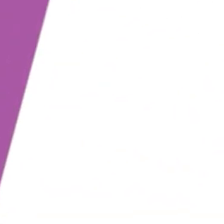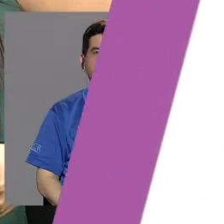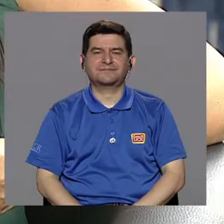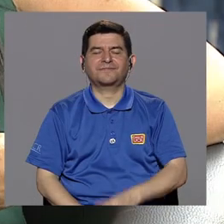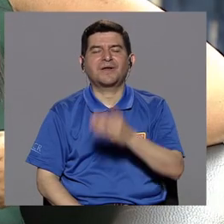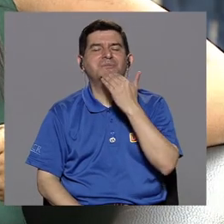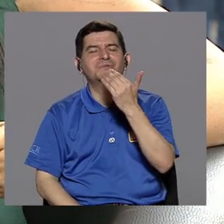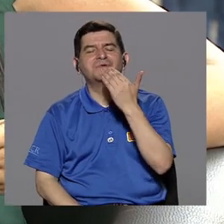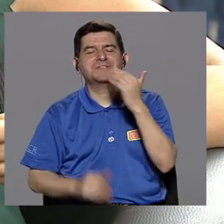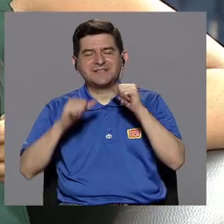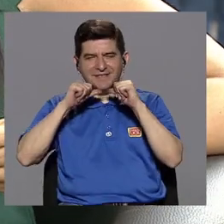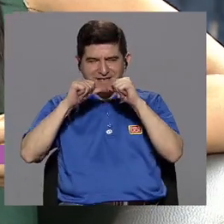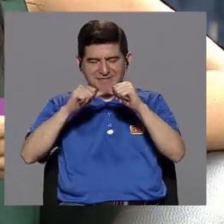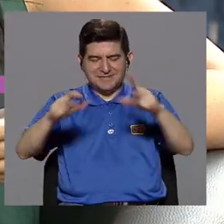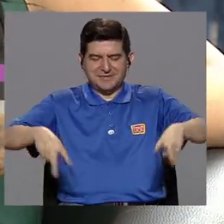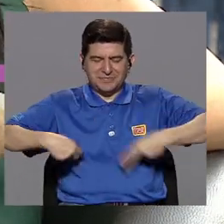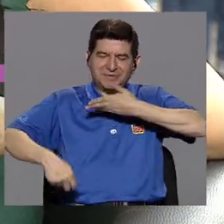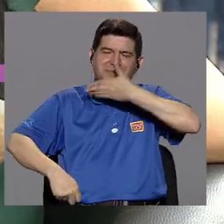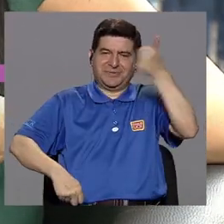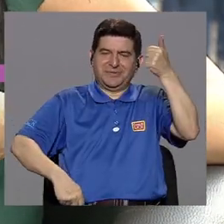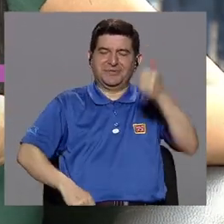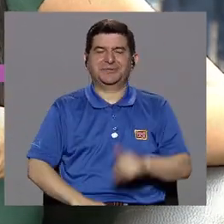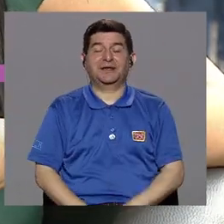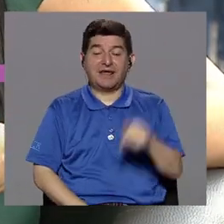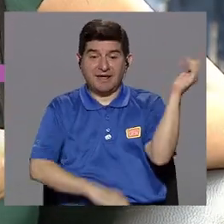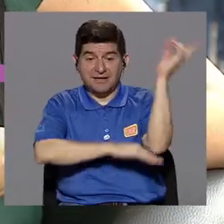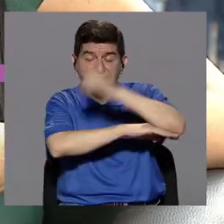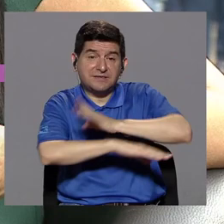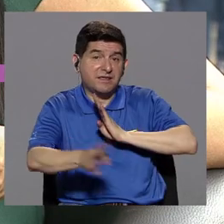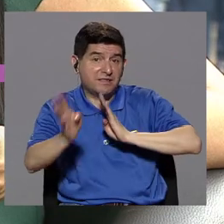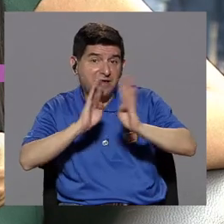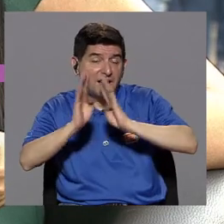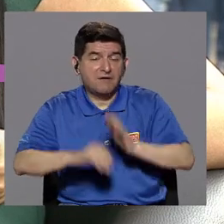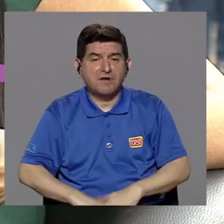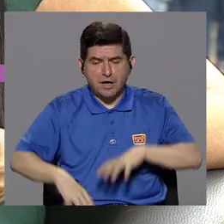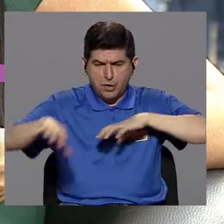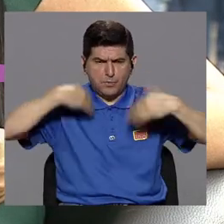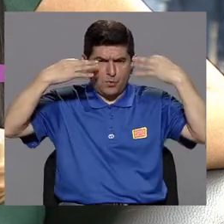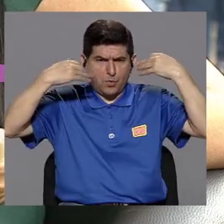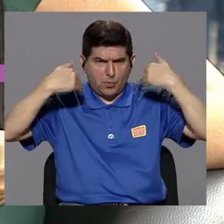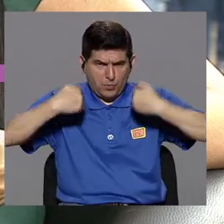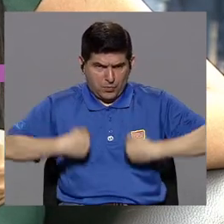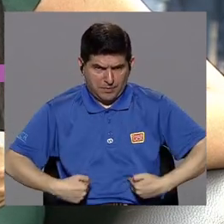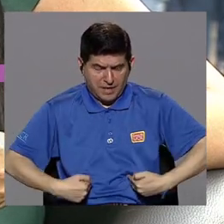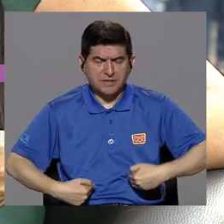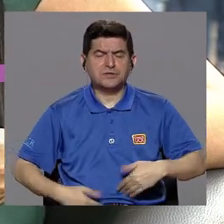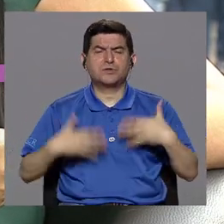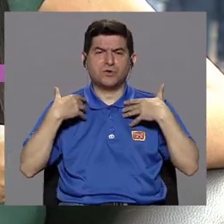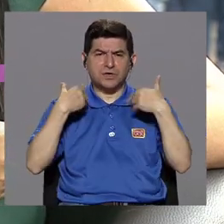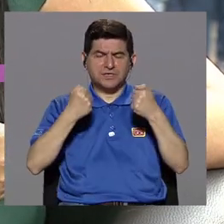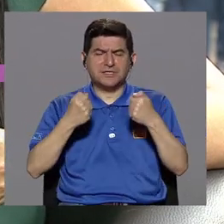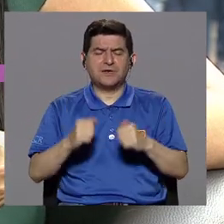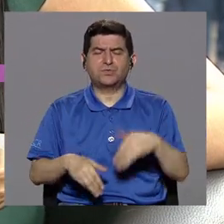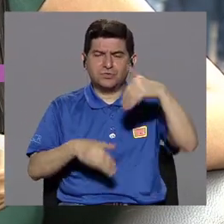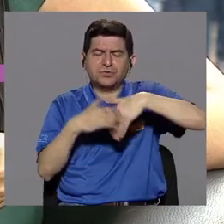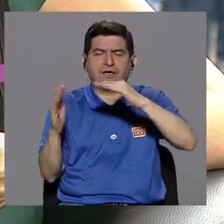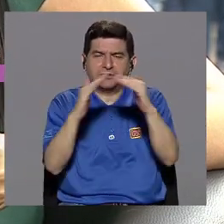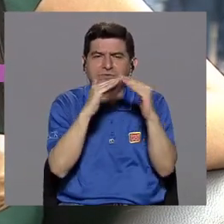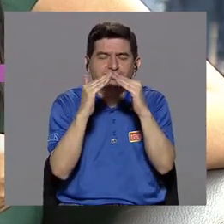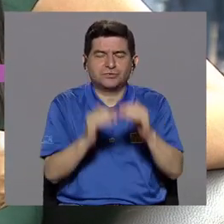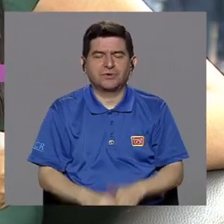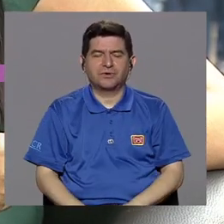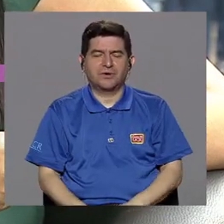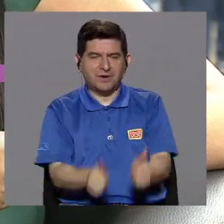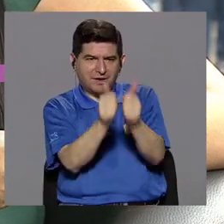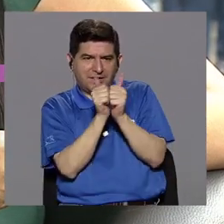Gracias por continuar en Vivir Mejor. El día de hoy conversando acerca del movimiento humano y la salud para la comunidad. Nos